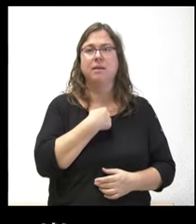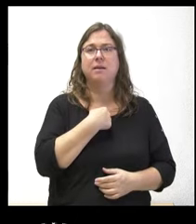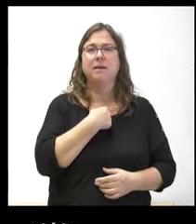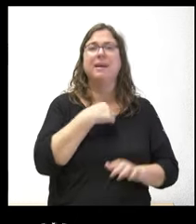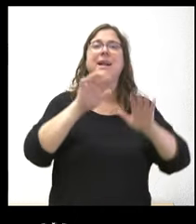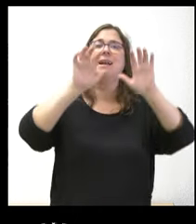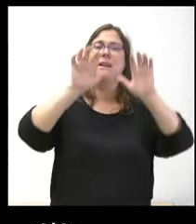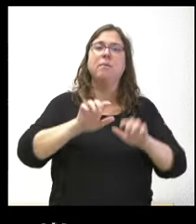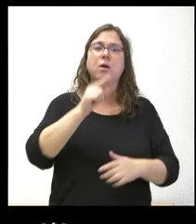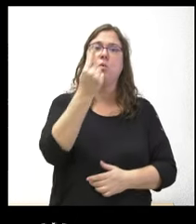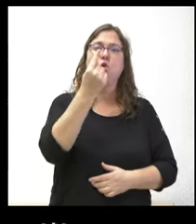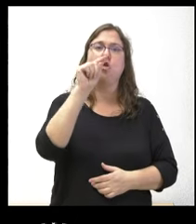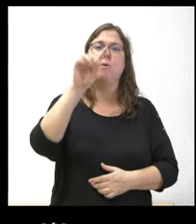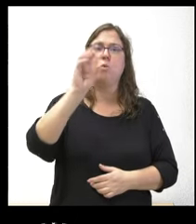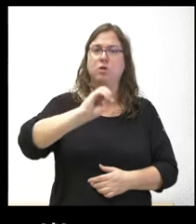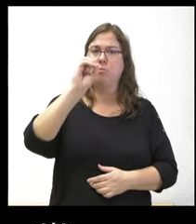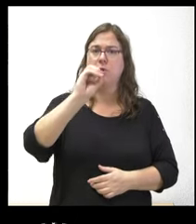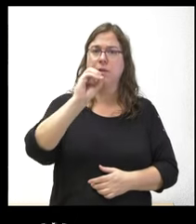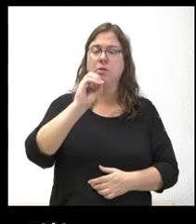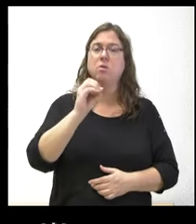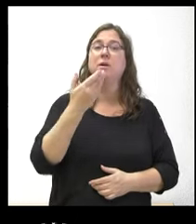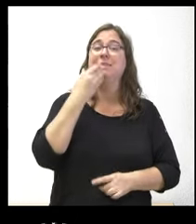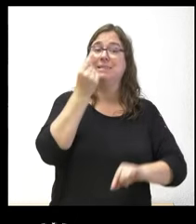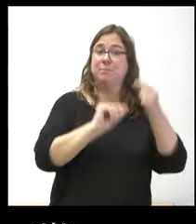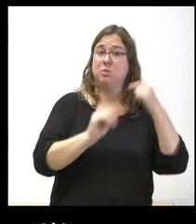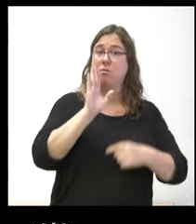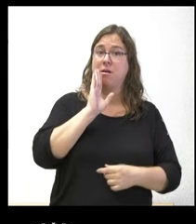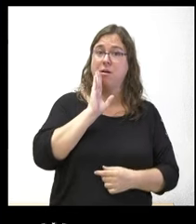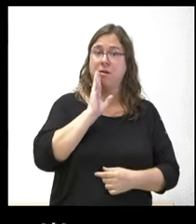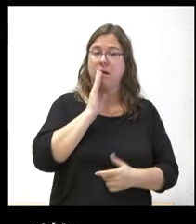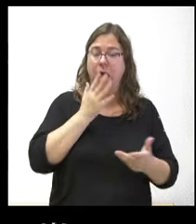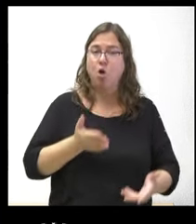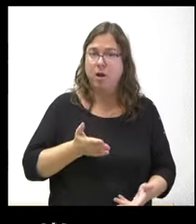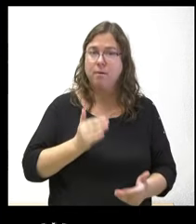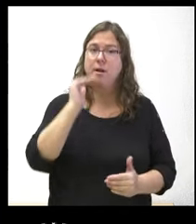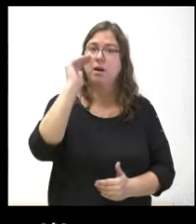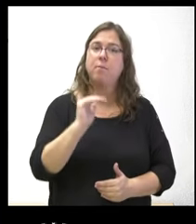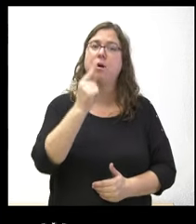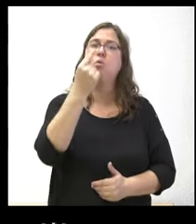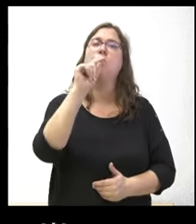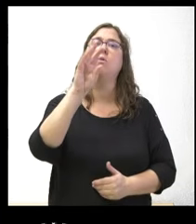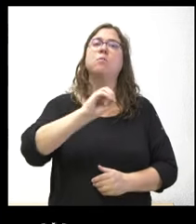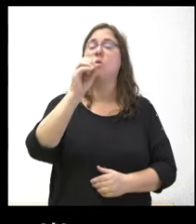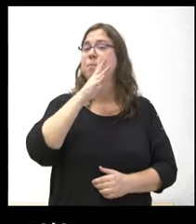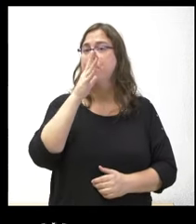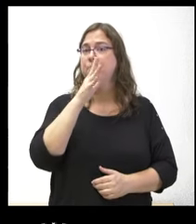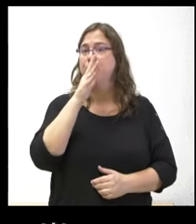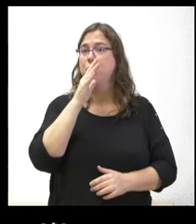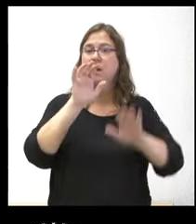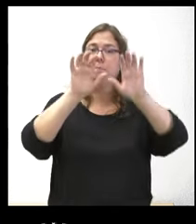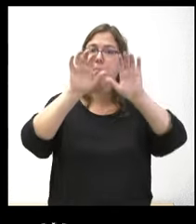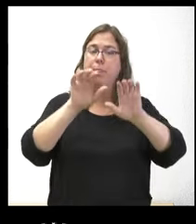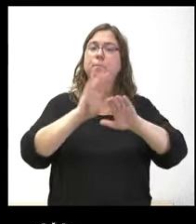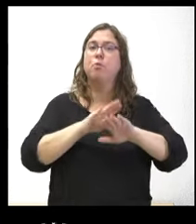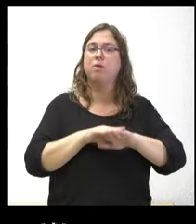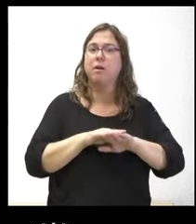rebaja del 1,4% respecto a lo que se presupuestaba entonces respecto a lo de ahora a qué se debe esa disminución